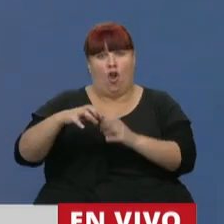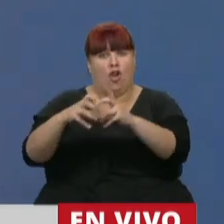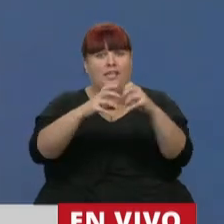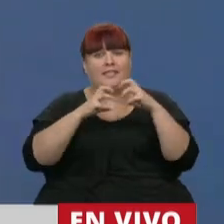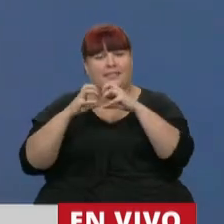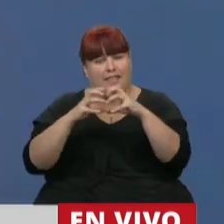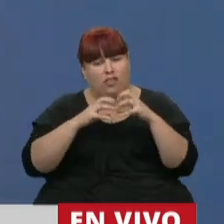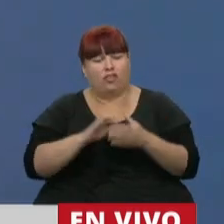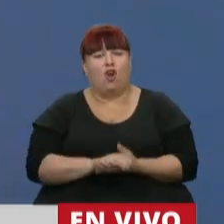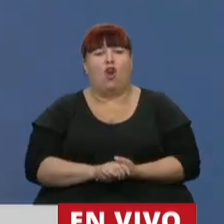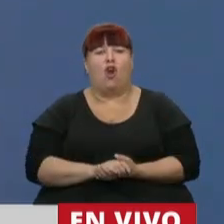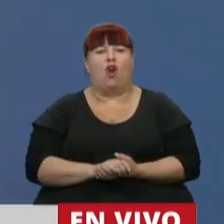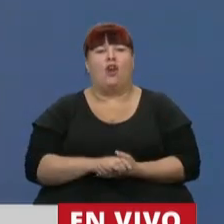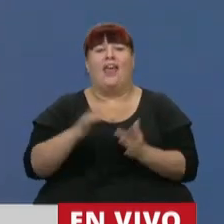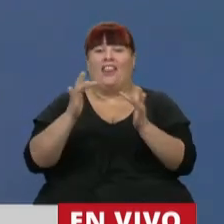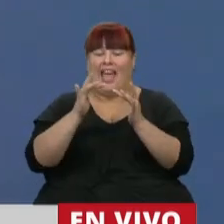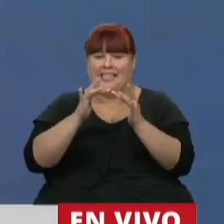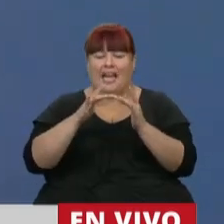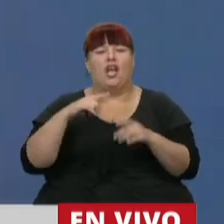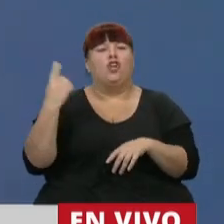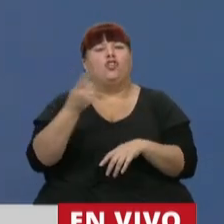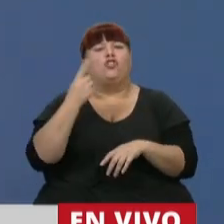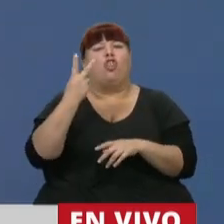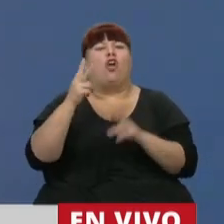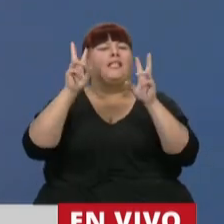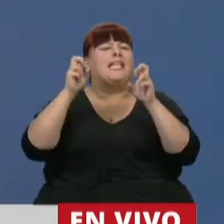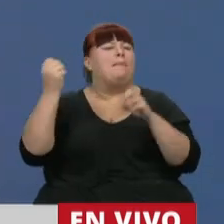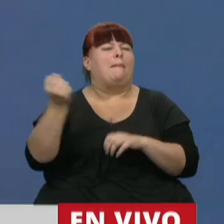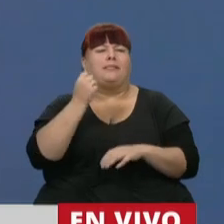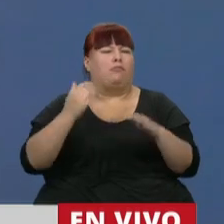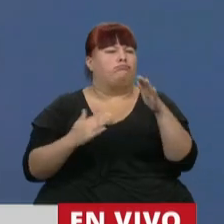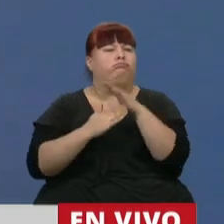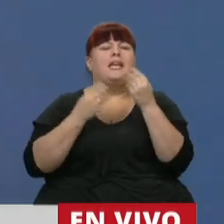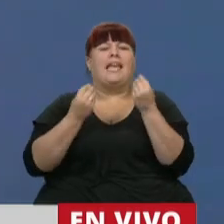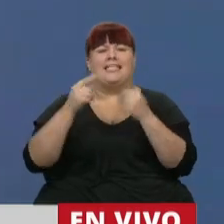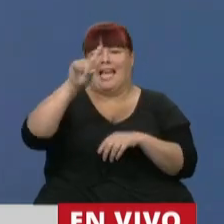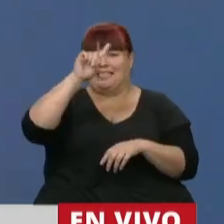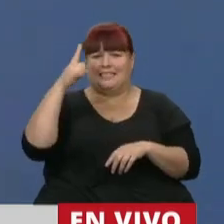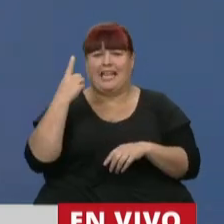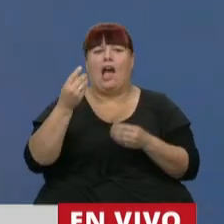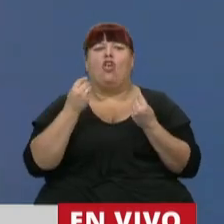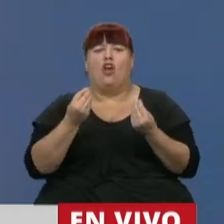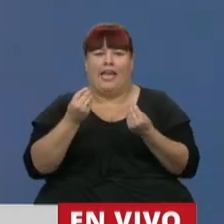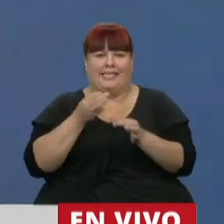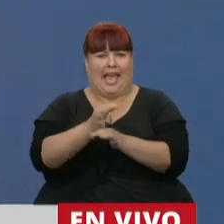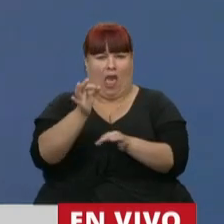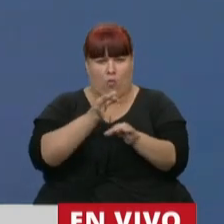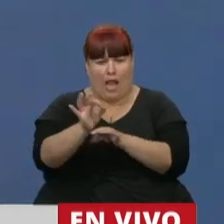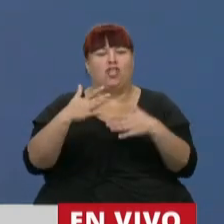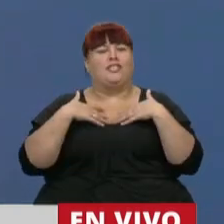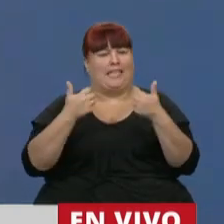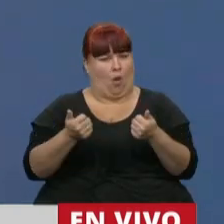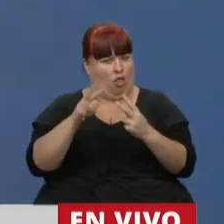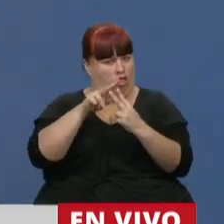sesión telemática estamos tratando dos pilares fundamentales que tiene un Estado como lo es la educación y la